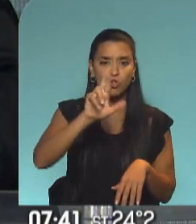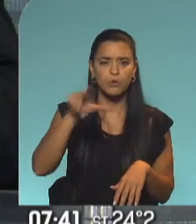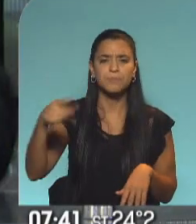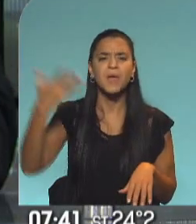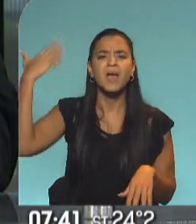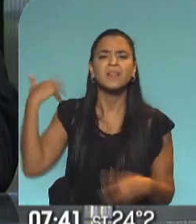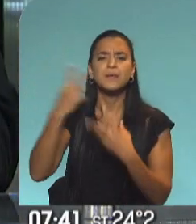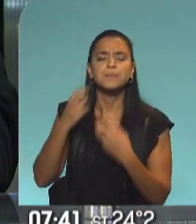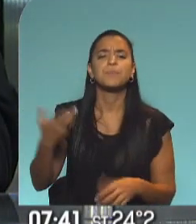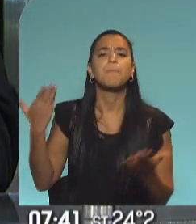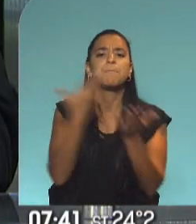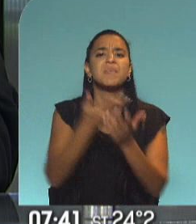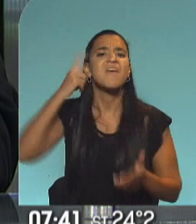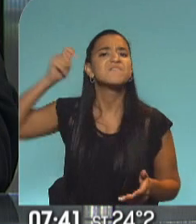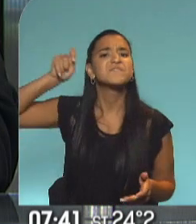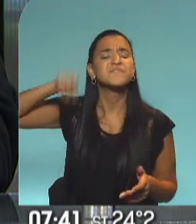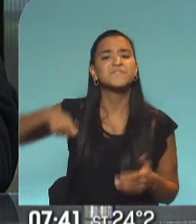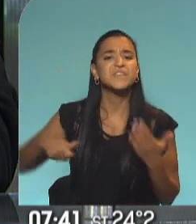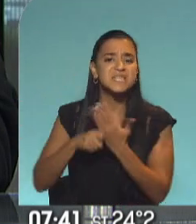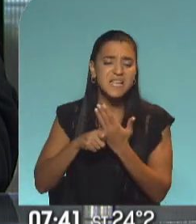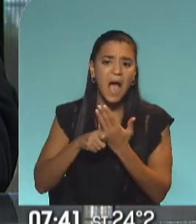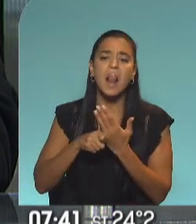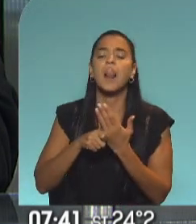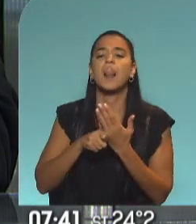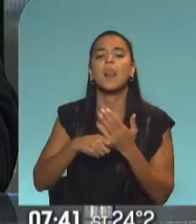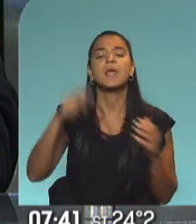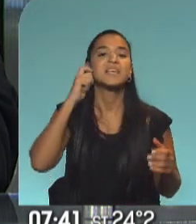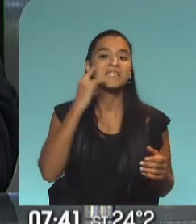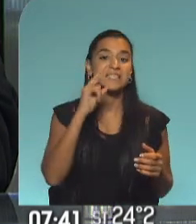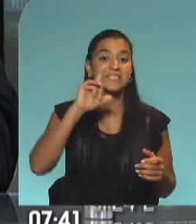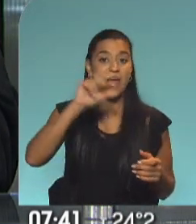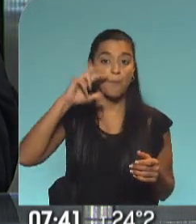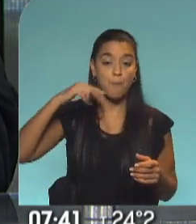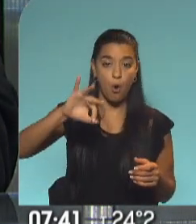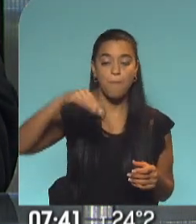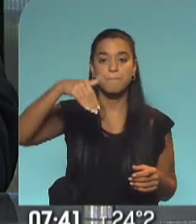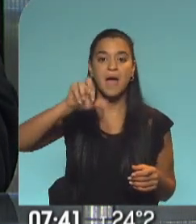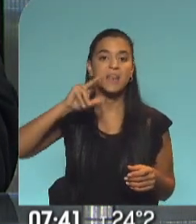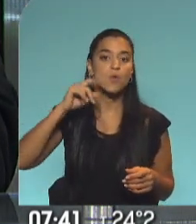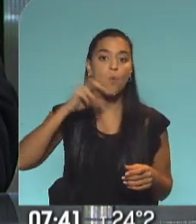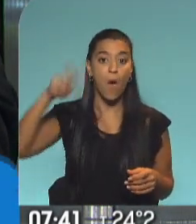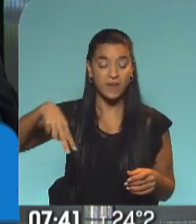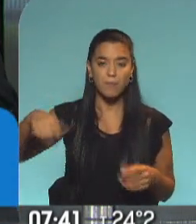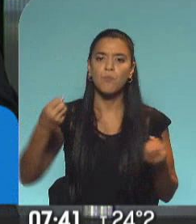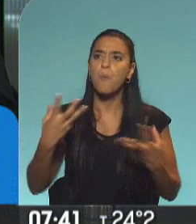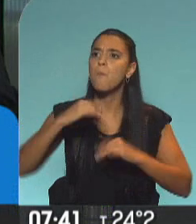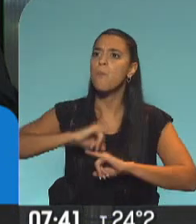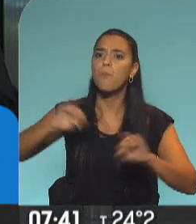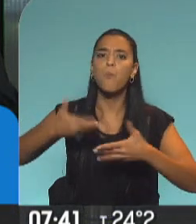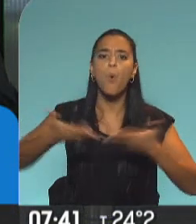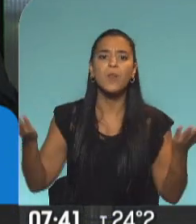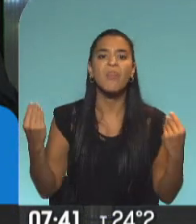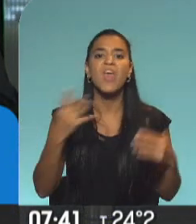había sido pedido por el fiscal federal Guillermo Marijuán a partir de un... que trascendiera públicamente la